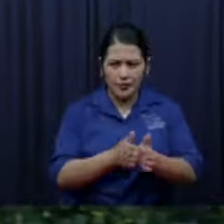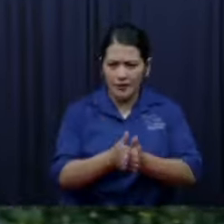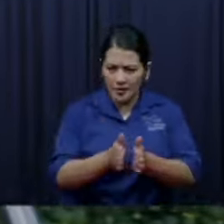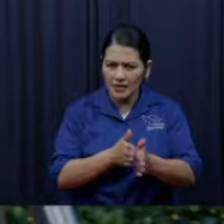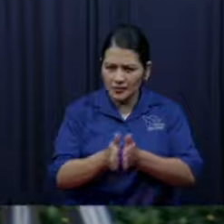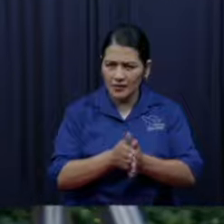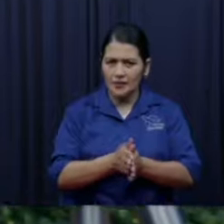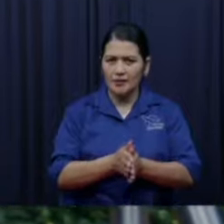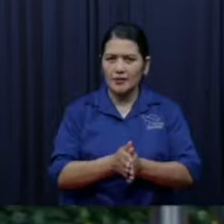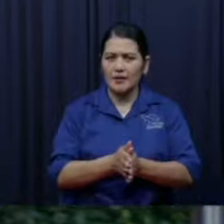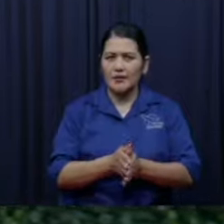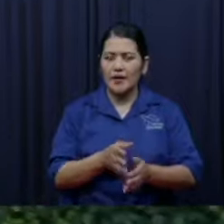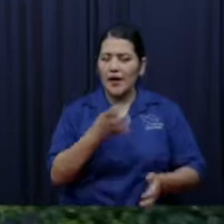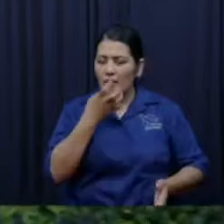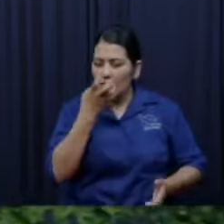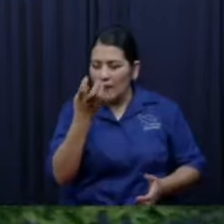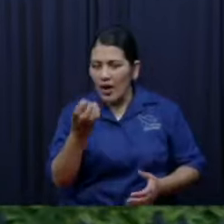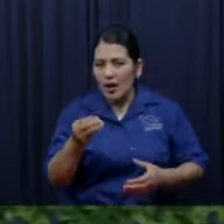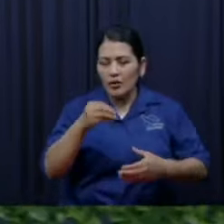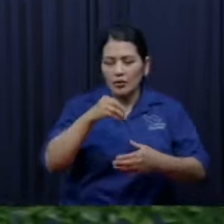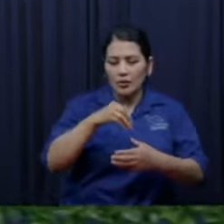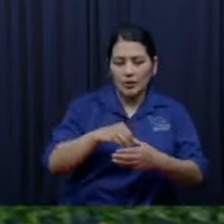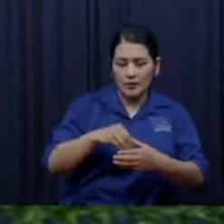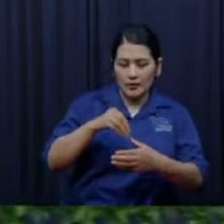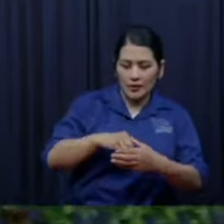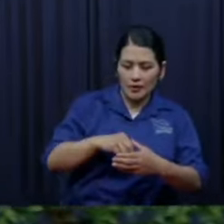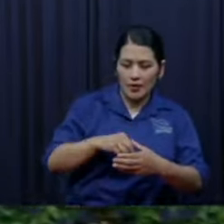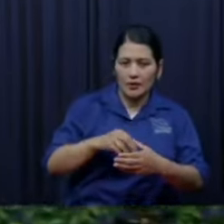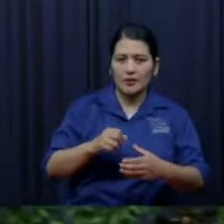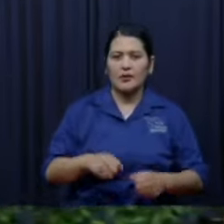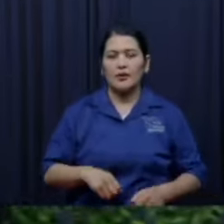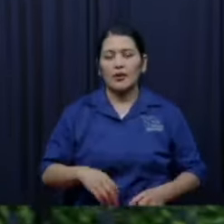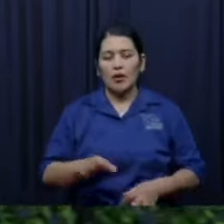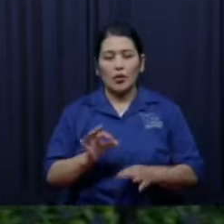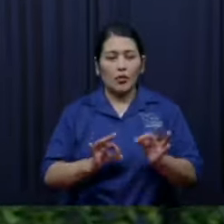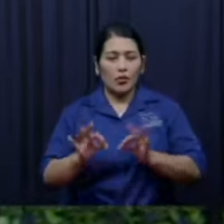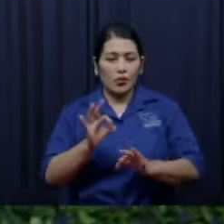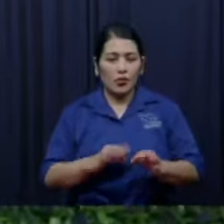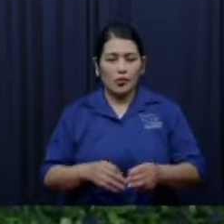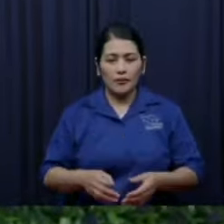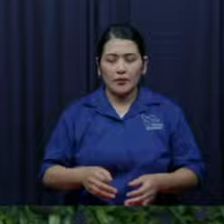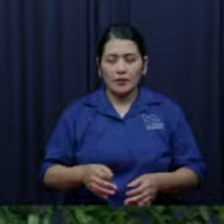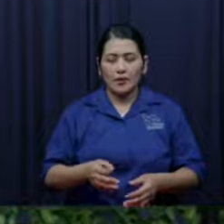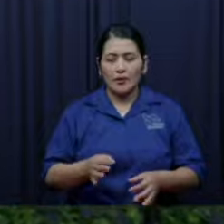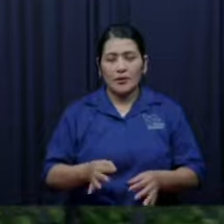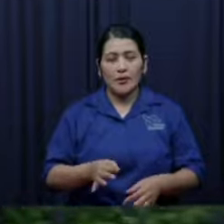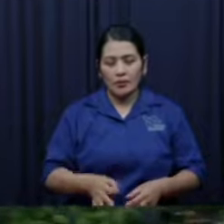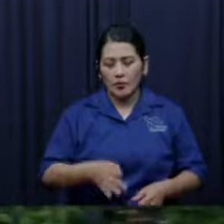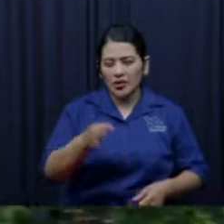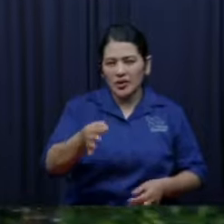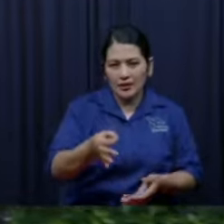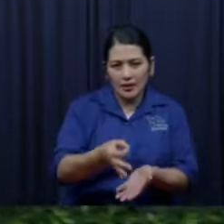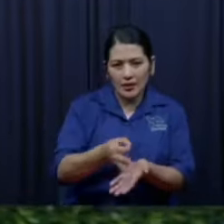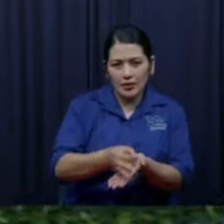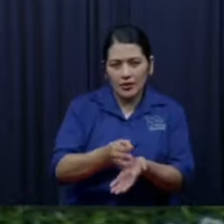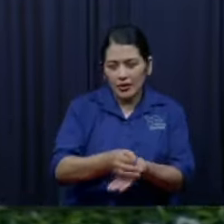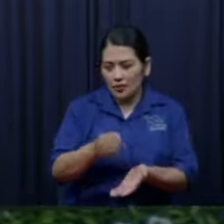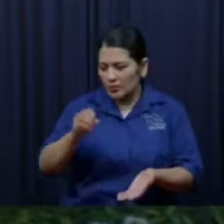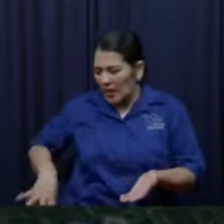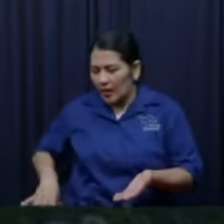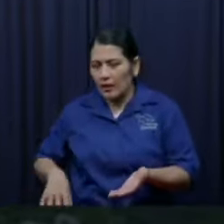platicando con una hermana me dijo no es de aquí la hermana no es de aquí me dijo la hermana